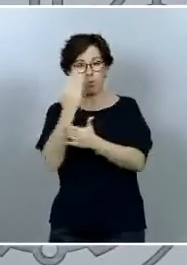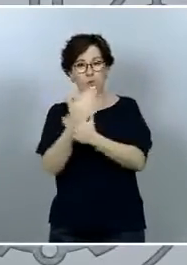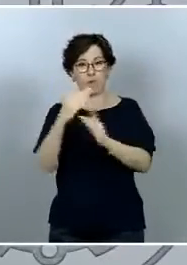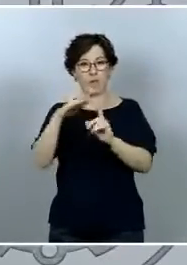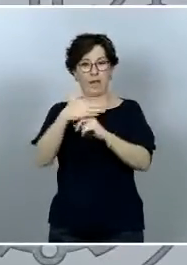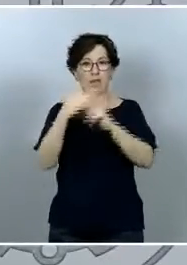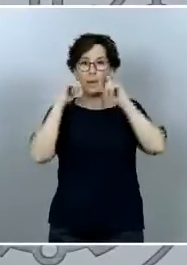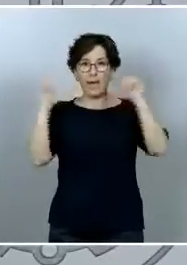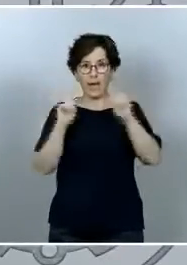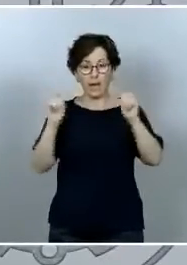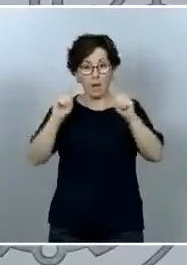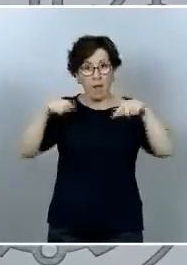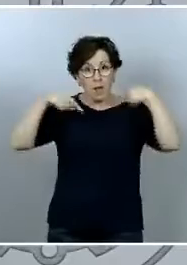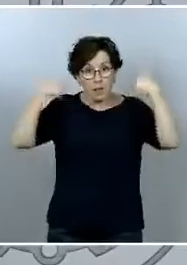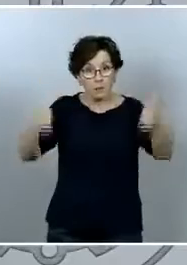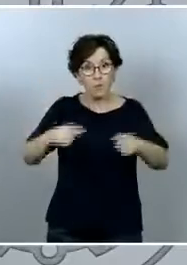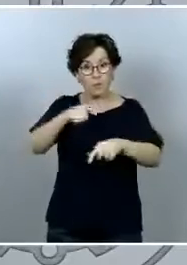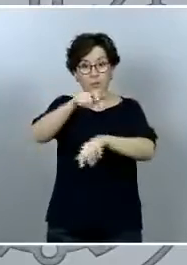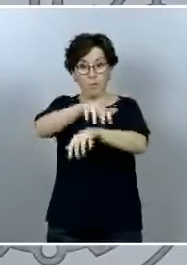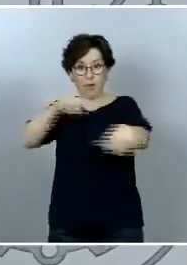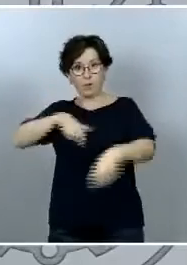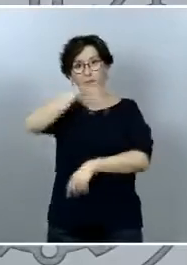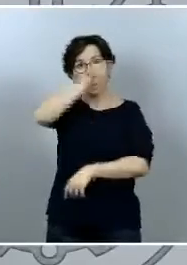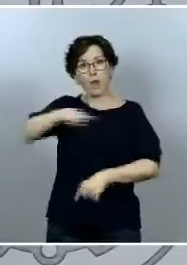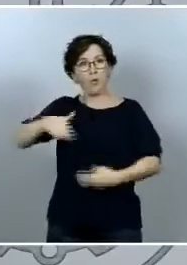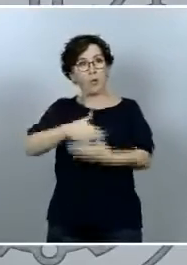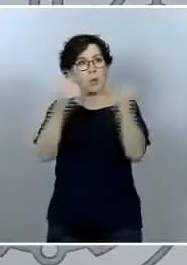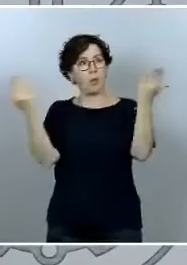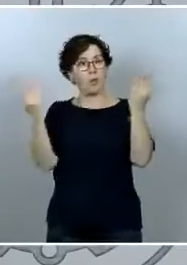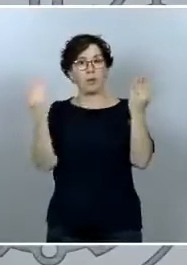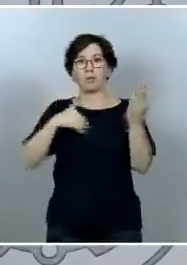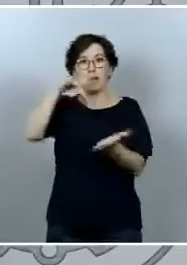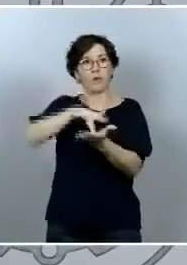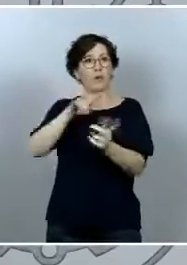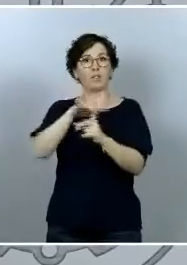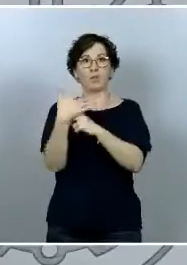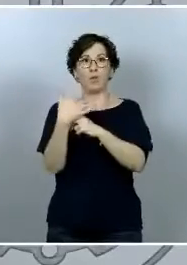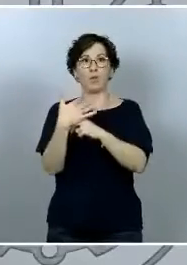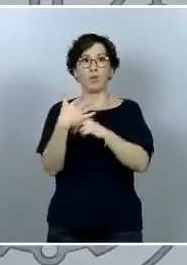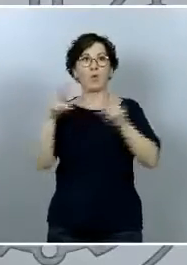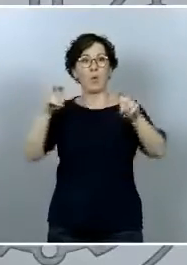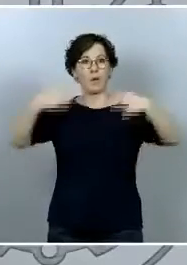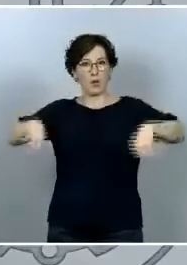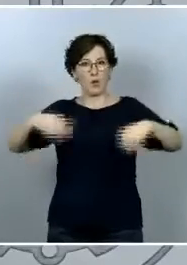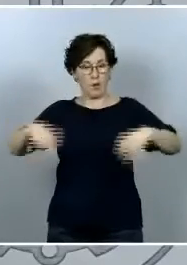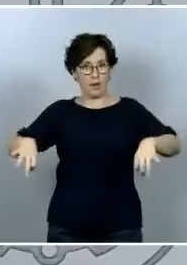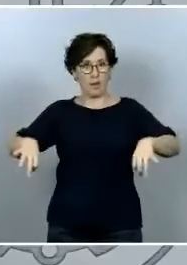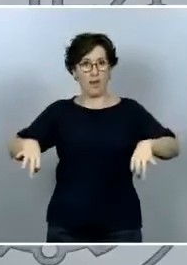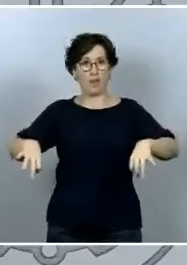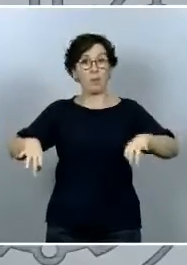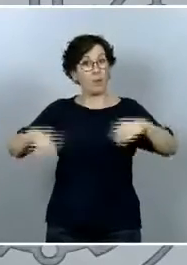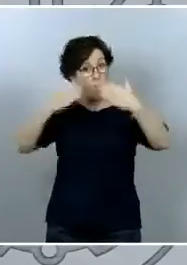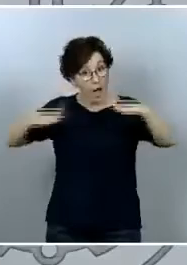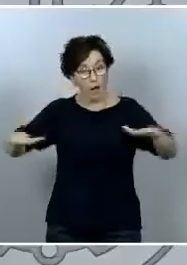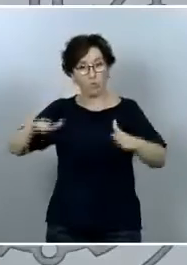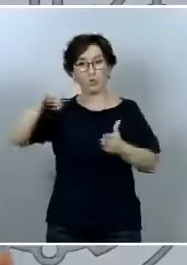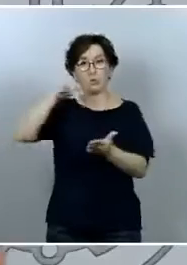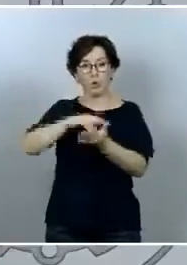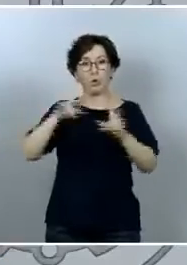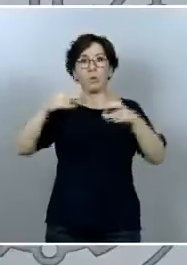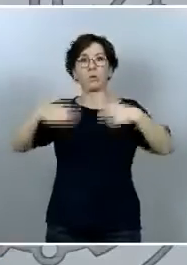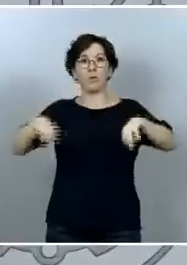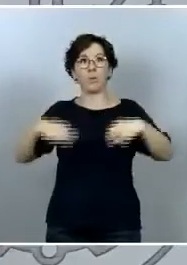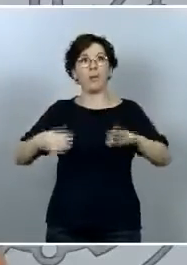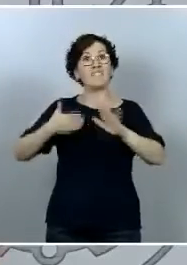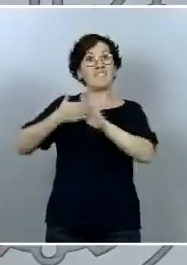la ciudadanía se encuentre ya en una situación de nueva normalidad en la que no se puede por supuesto descuidar todas las actuaciones de las que el